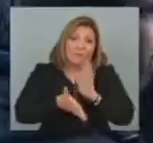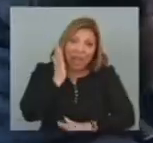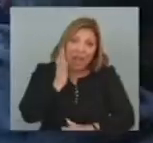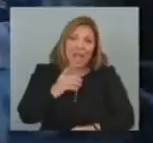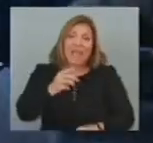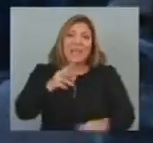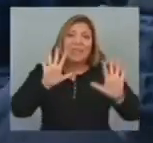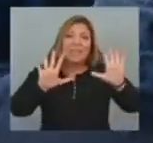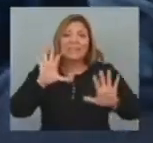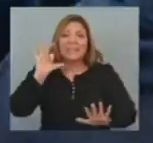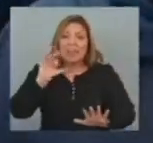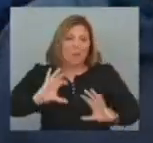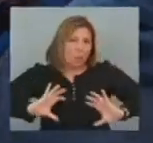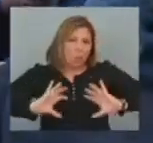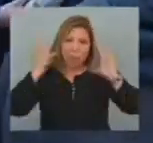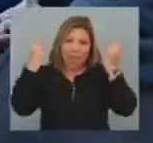huelga El 10 de septiembre